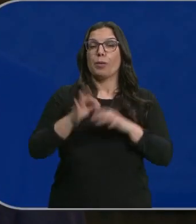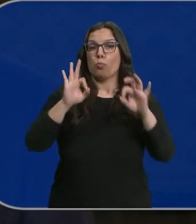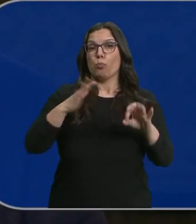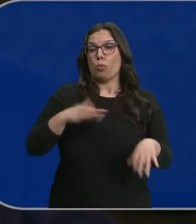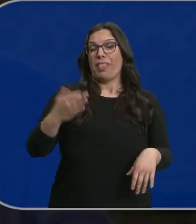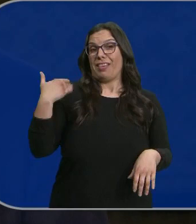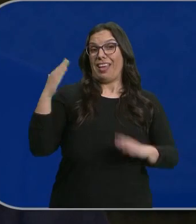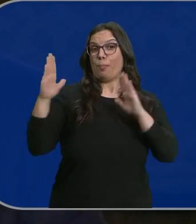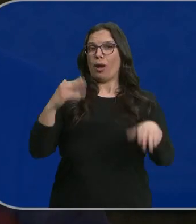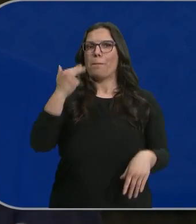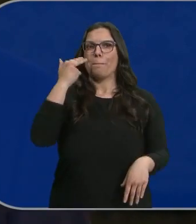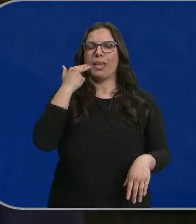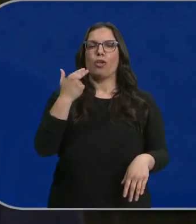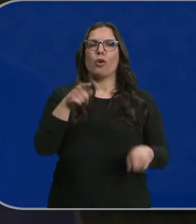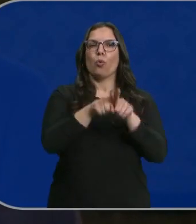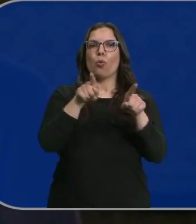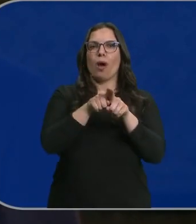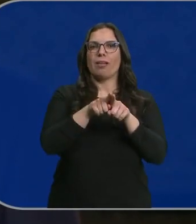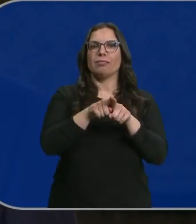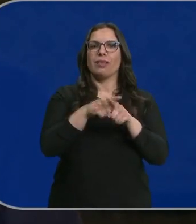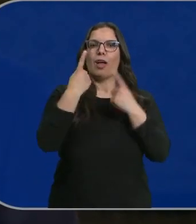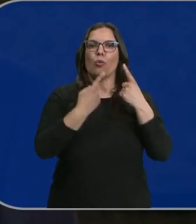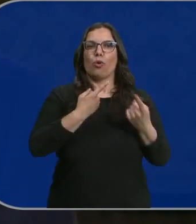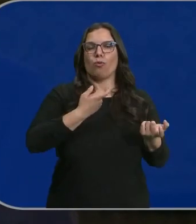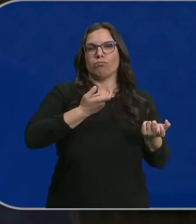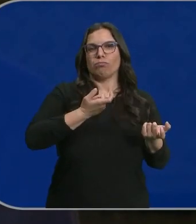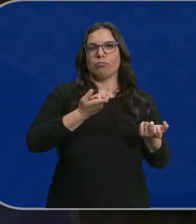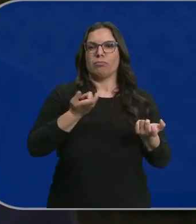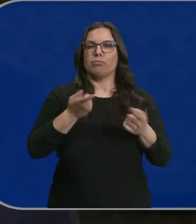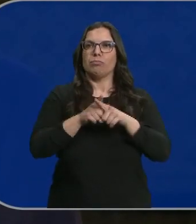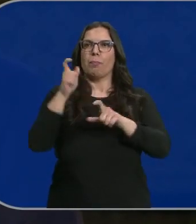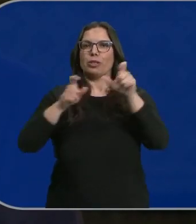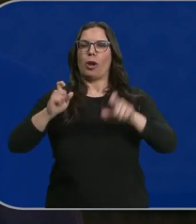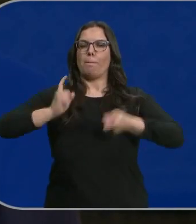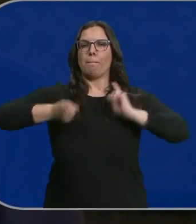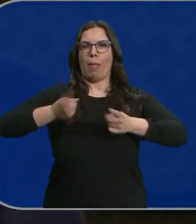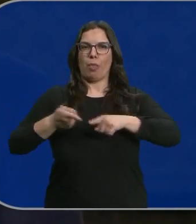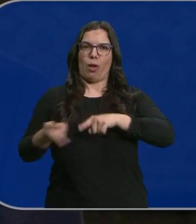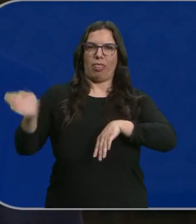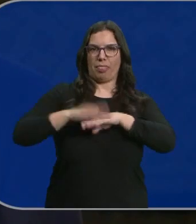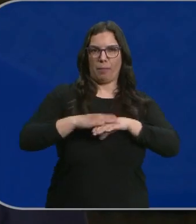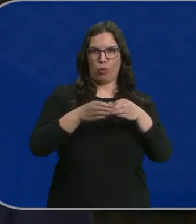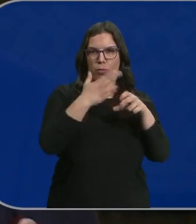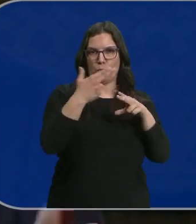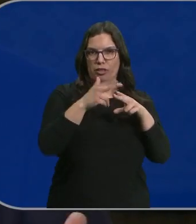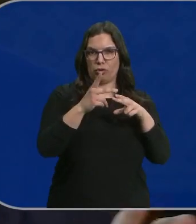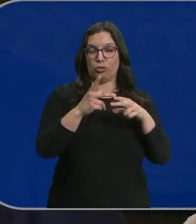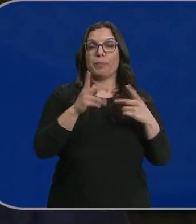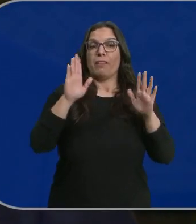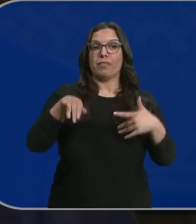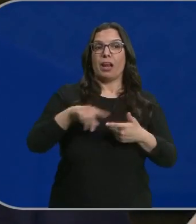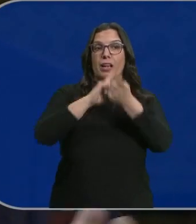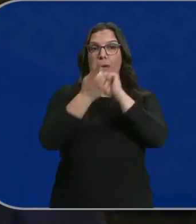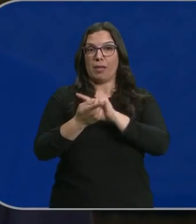de que hubiera caciques locales que pudieran estar incluso por encima de los partidos políticos. Pero lo cierto es que hemos